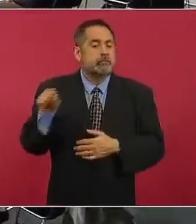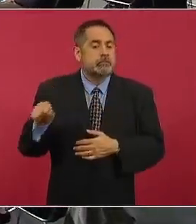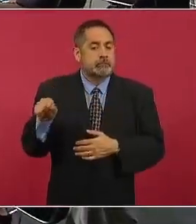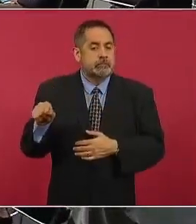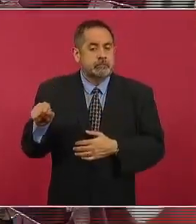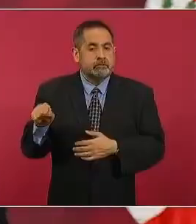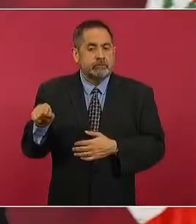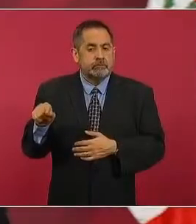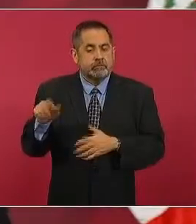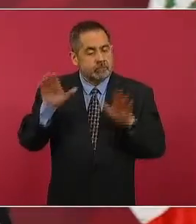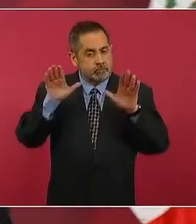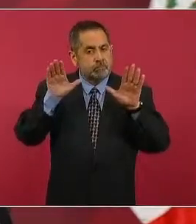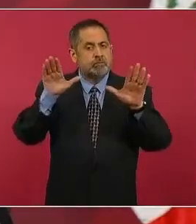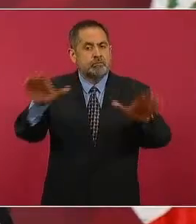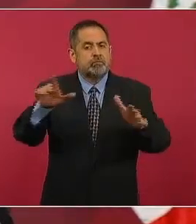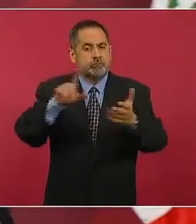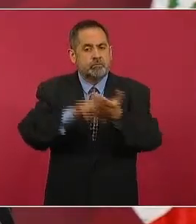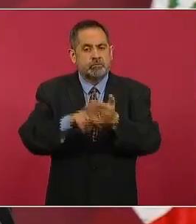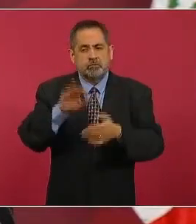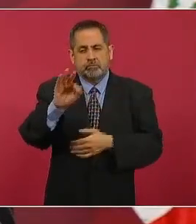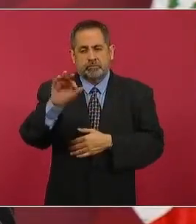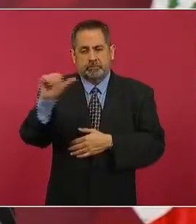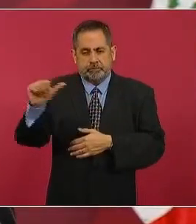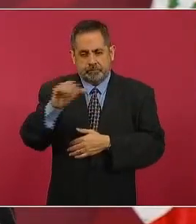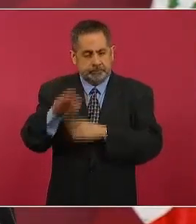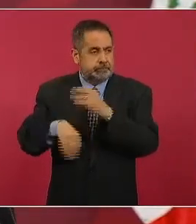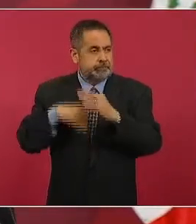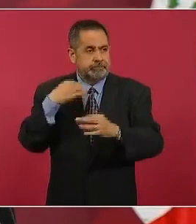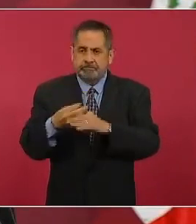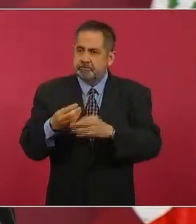el aeropuerto Felipe Ángeles